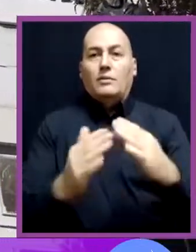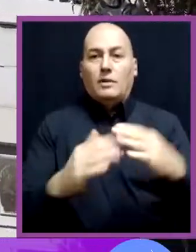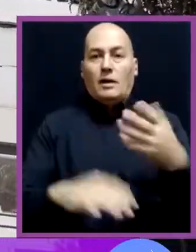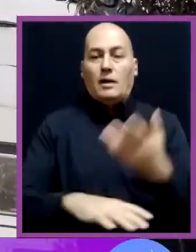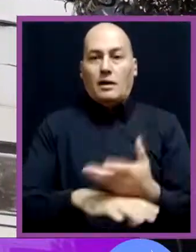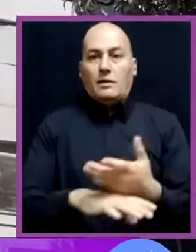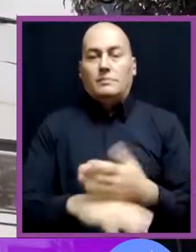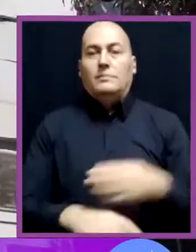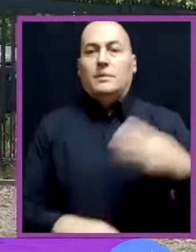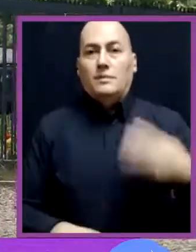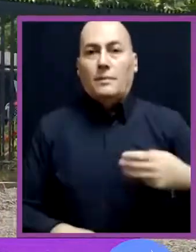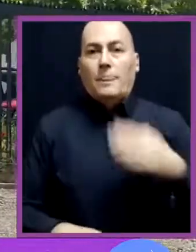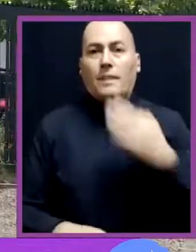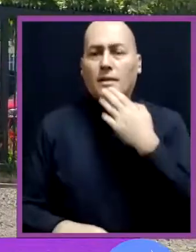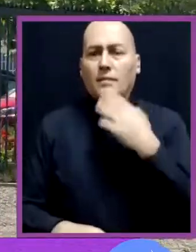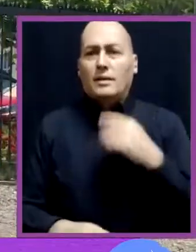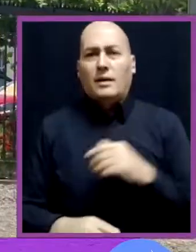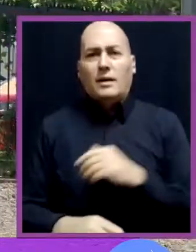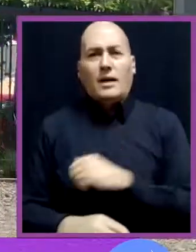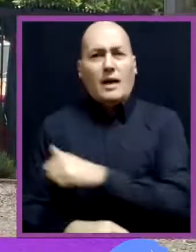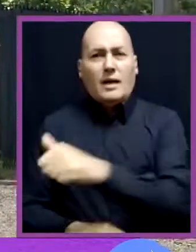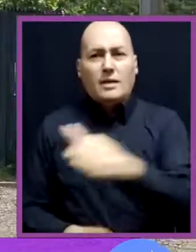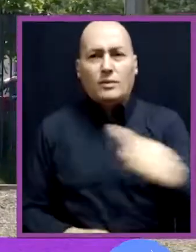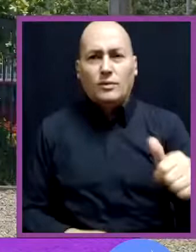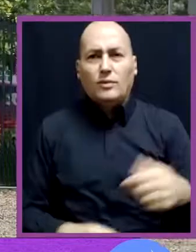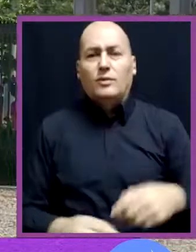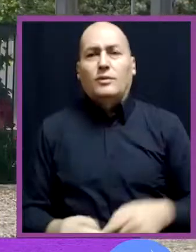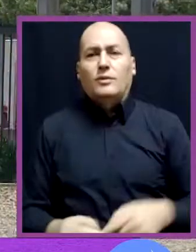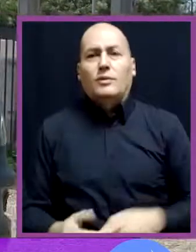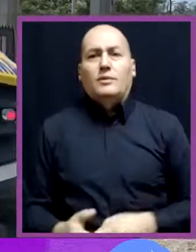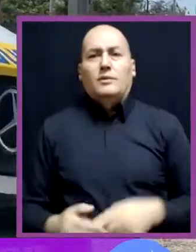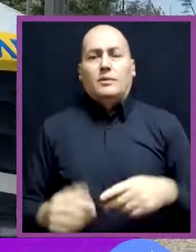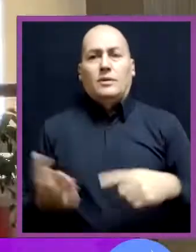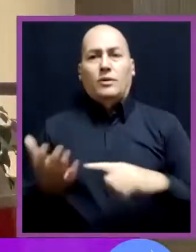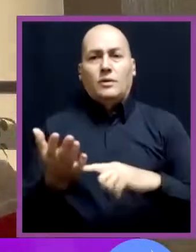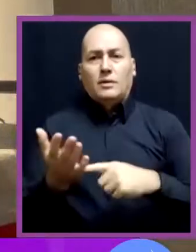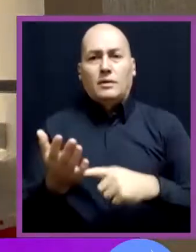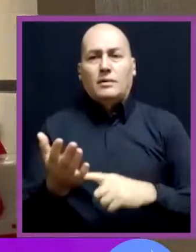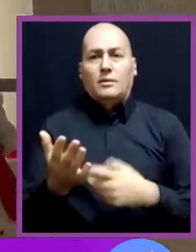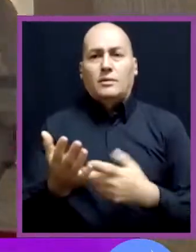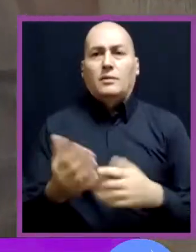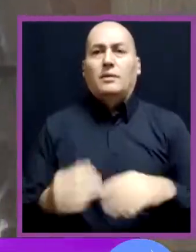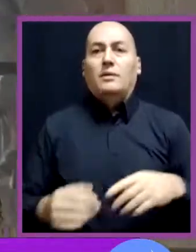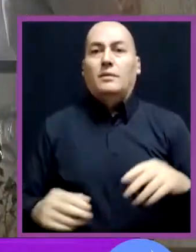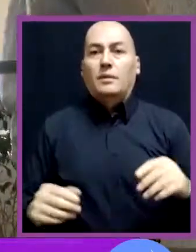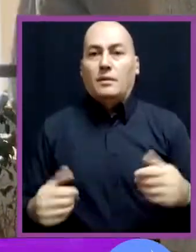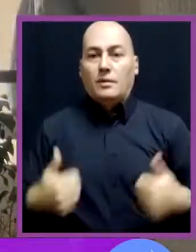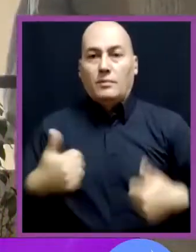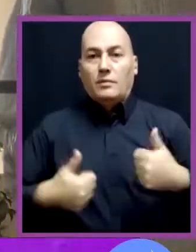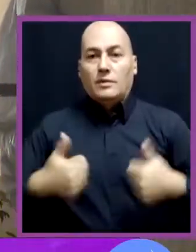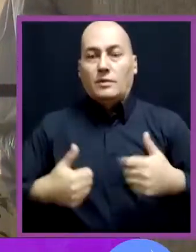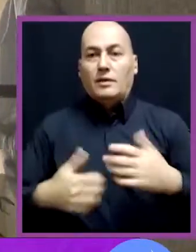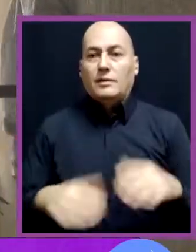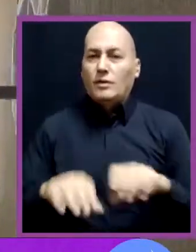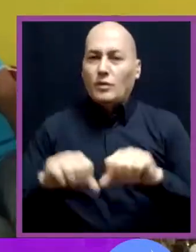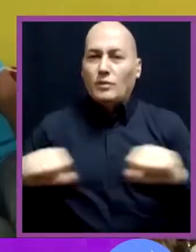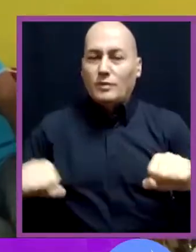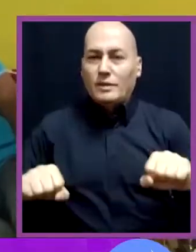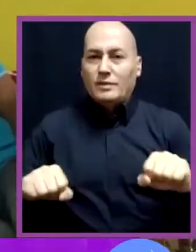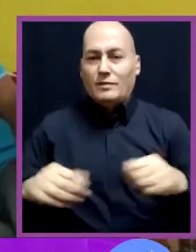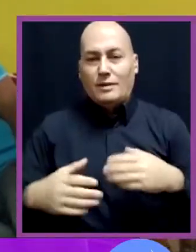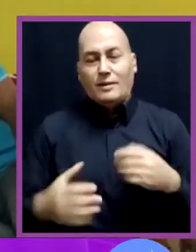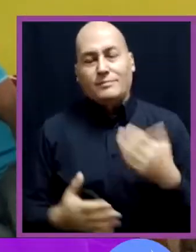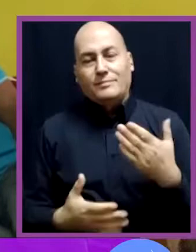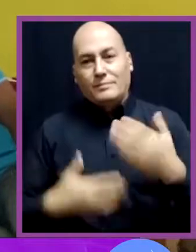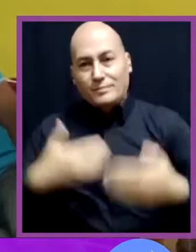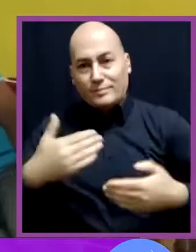de la educación municipal. Asimismo, a todas y todos los técnicos y profesionales en la atención primaria de salud, quienes han mantenido un compromiso